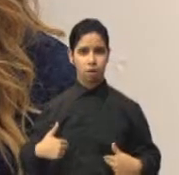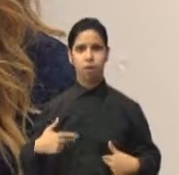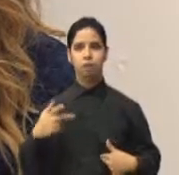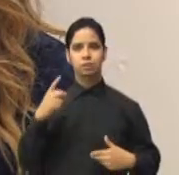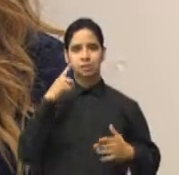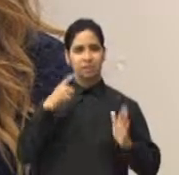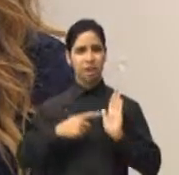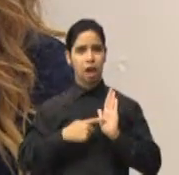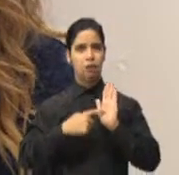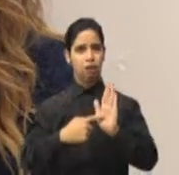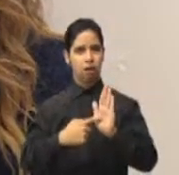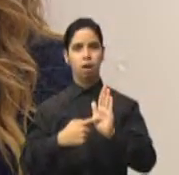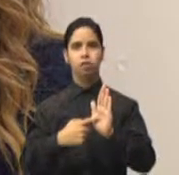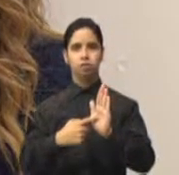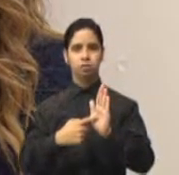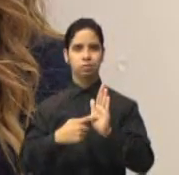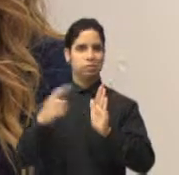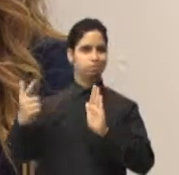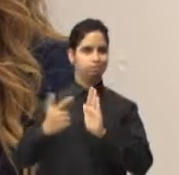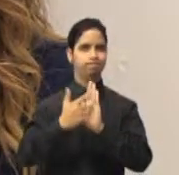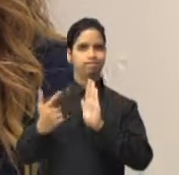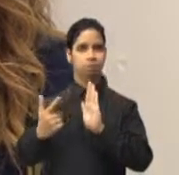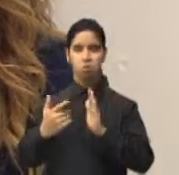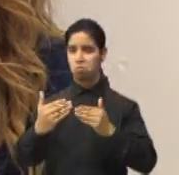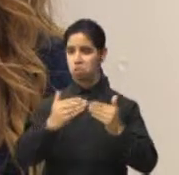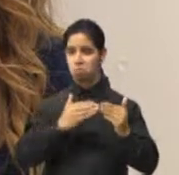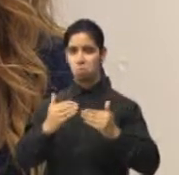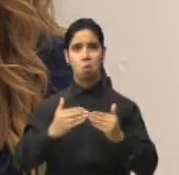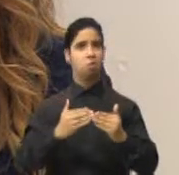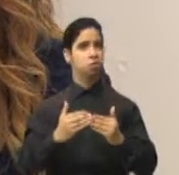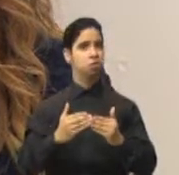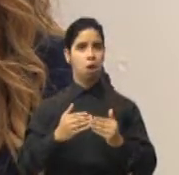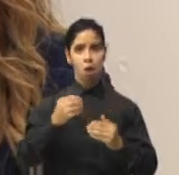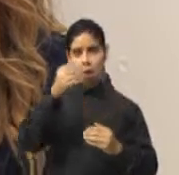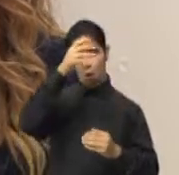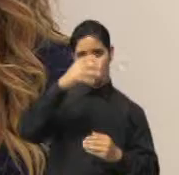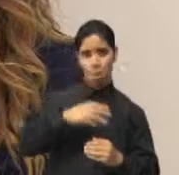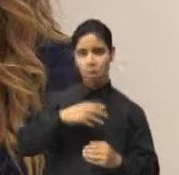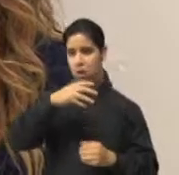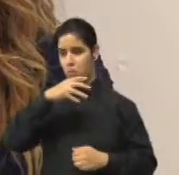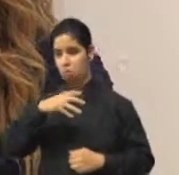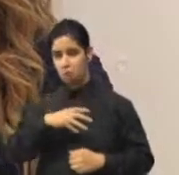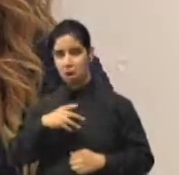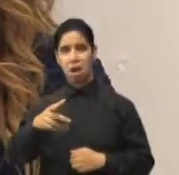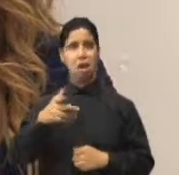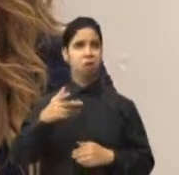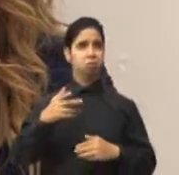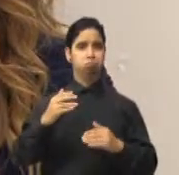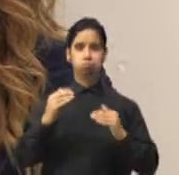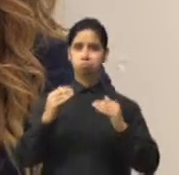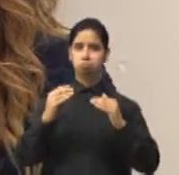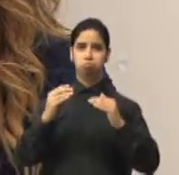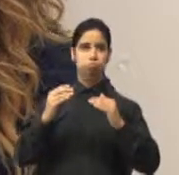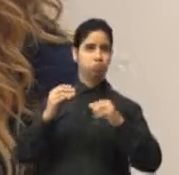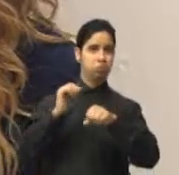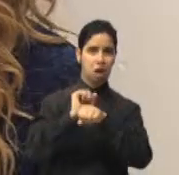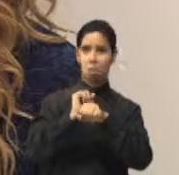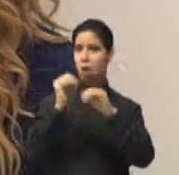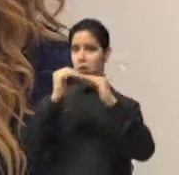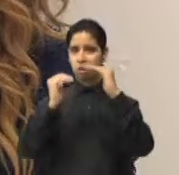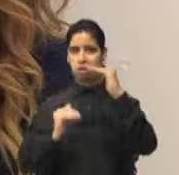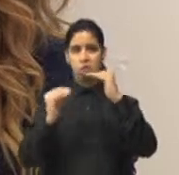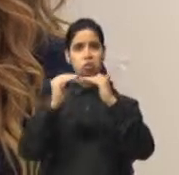importa la edad, no importa el género o la clase social, sepamos que existe e identificarlo. Así que cómo podemos identificar